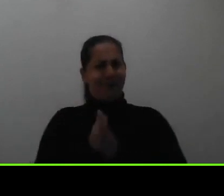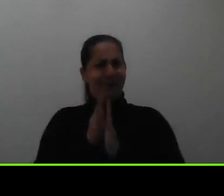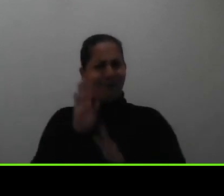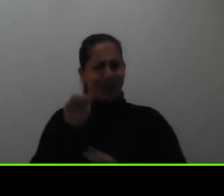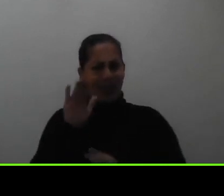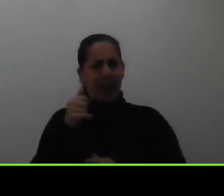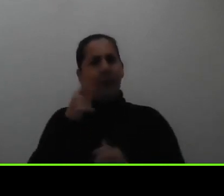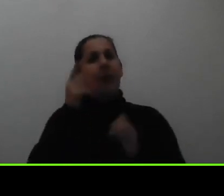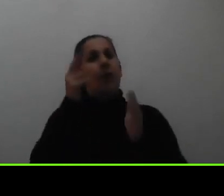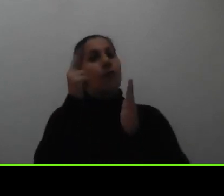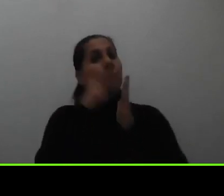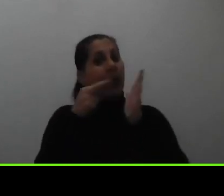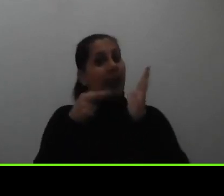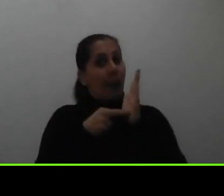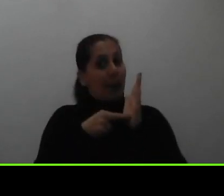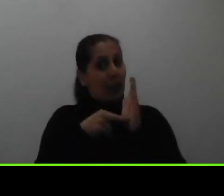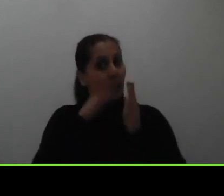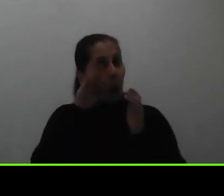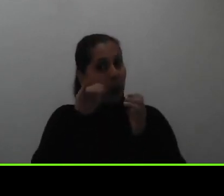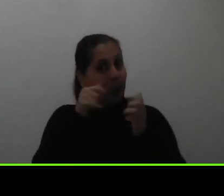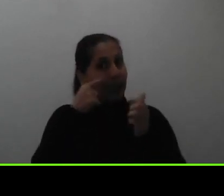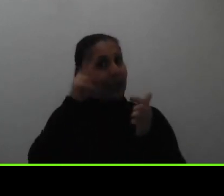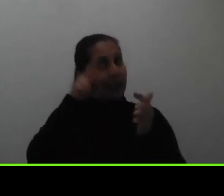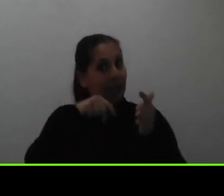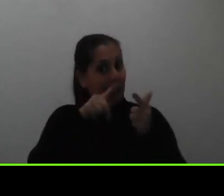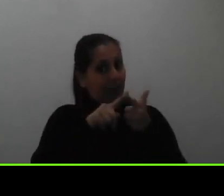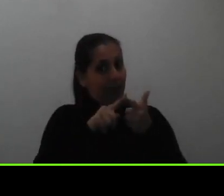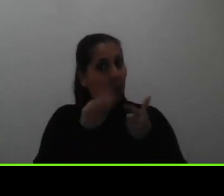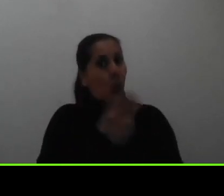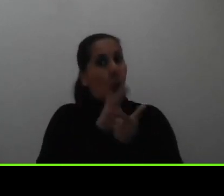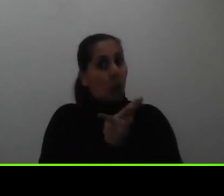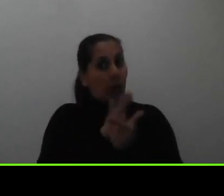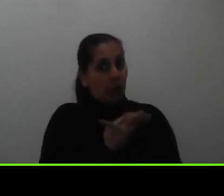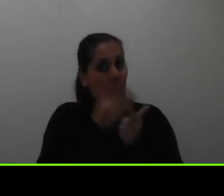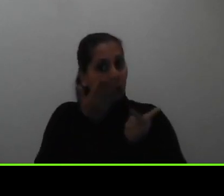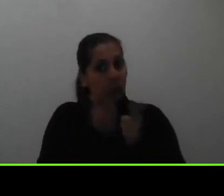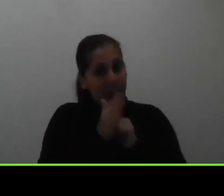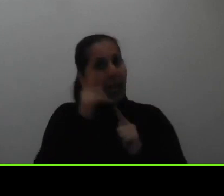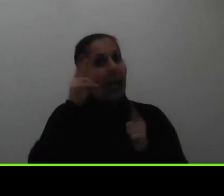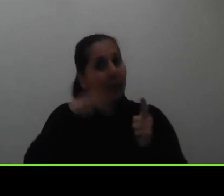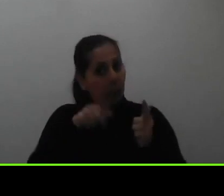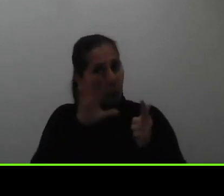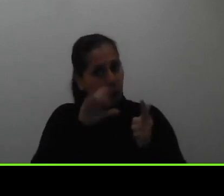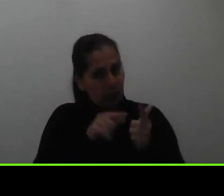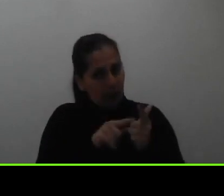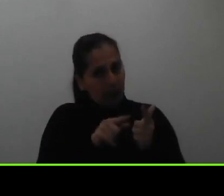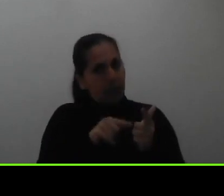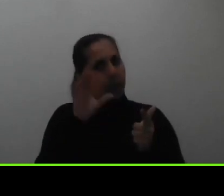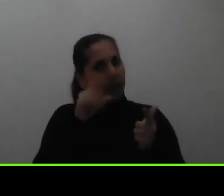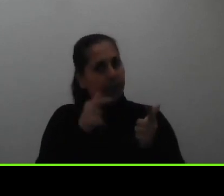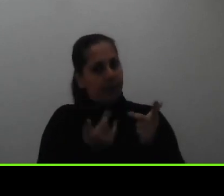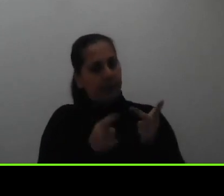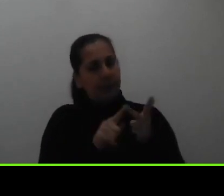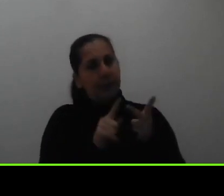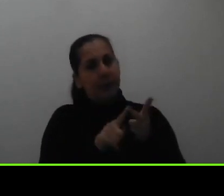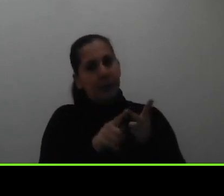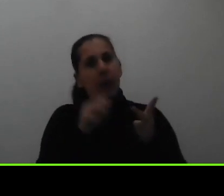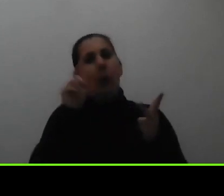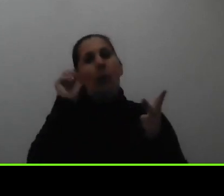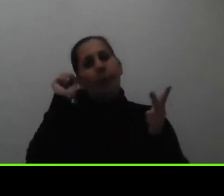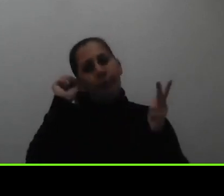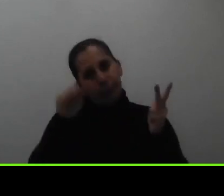reglamento de becas revisen los documentos probatorios y vayan buscándolos y la tercera es que pueden